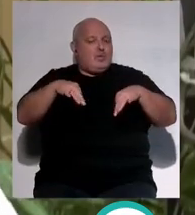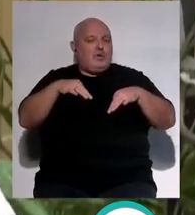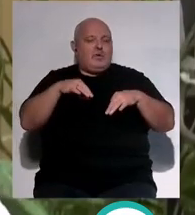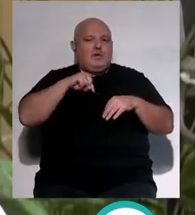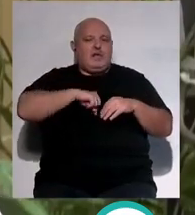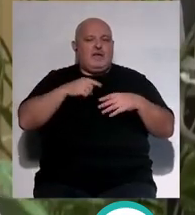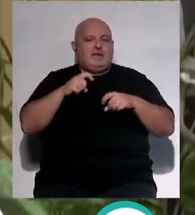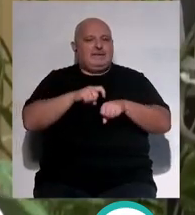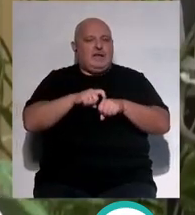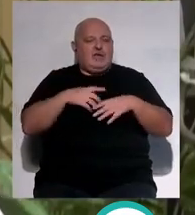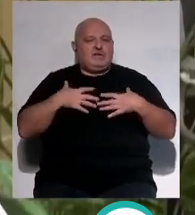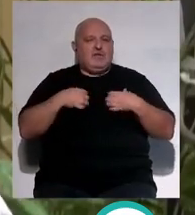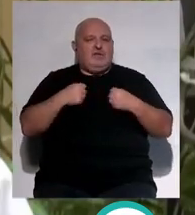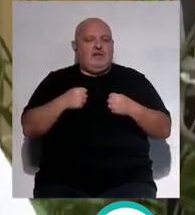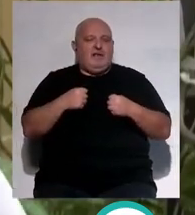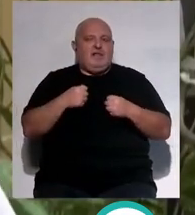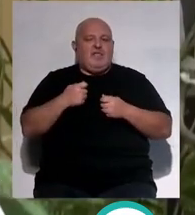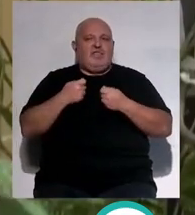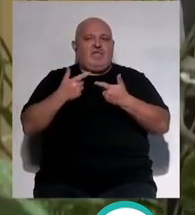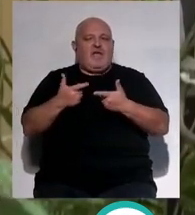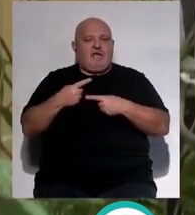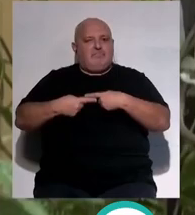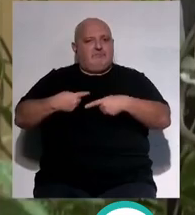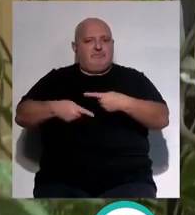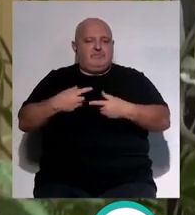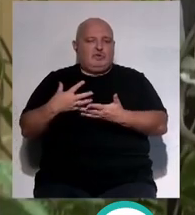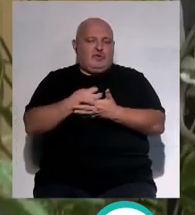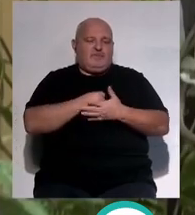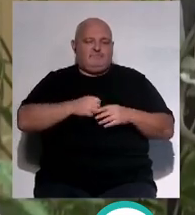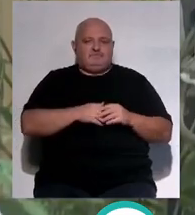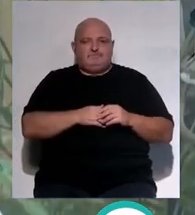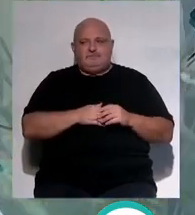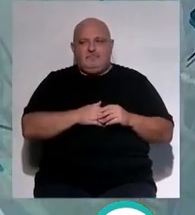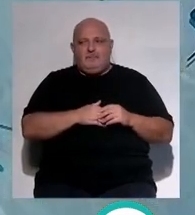estilo de vida saludable y transmitírselo a toda la población